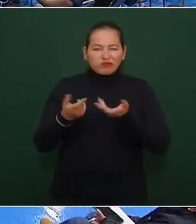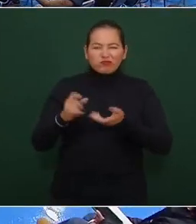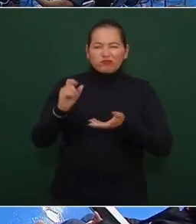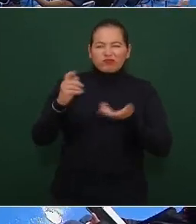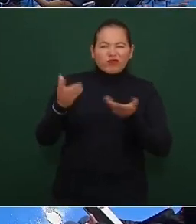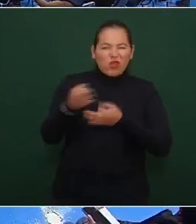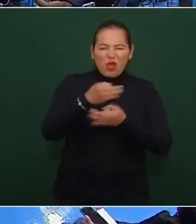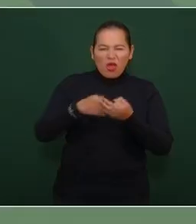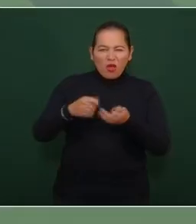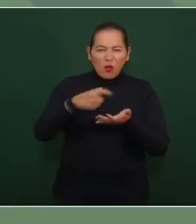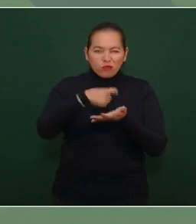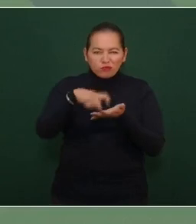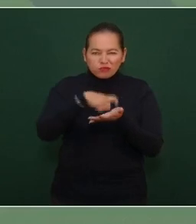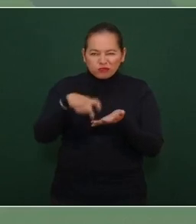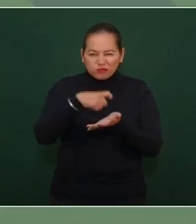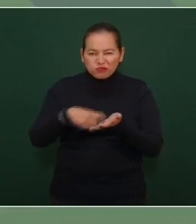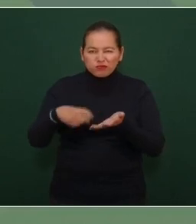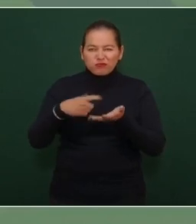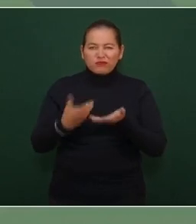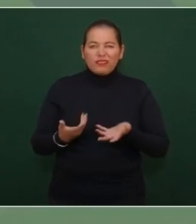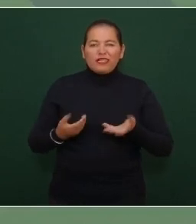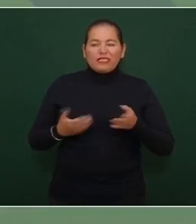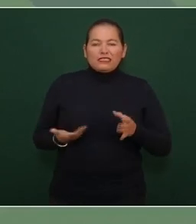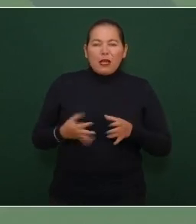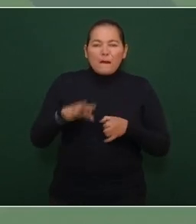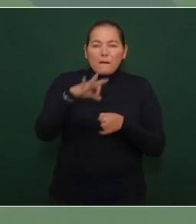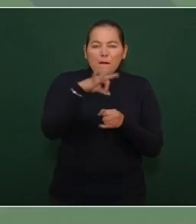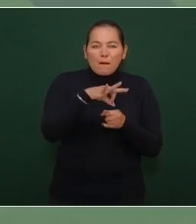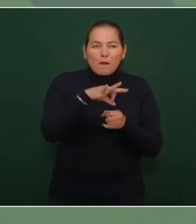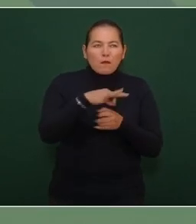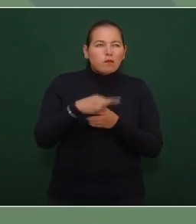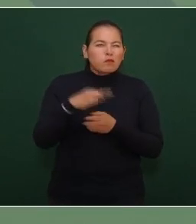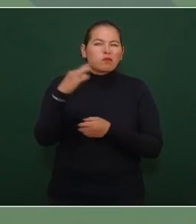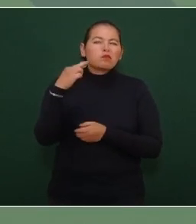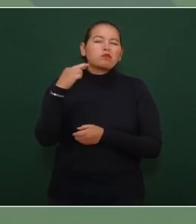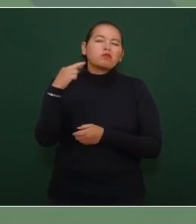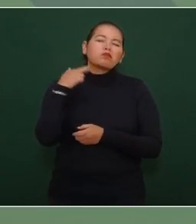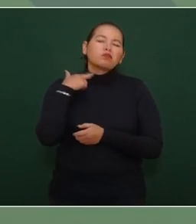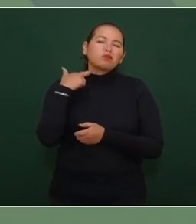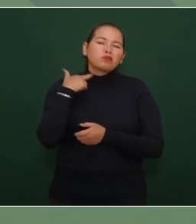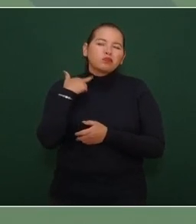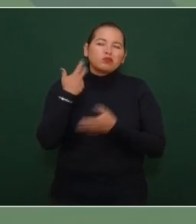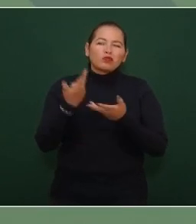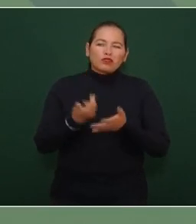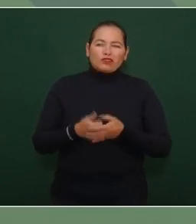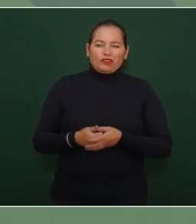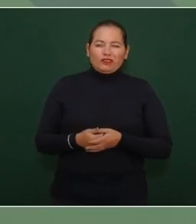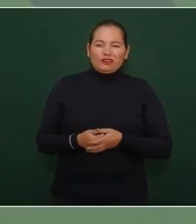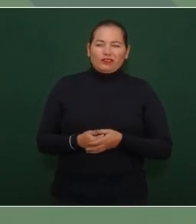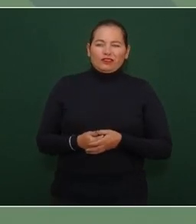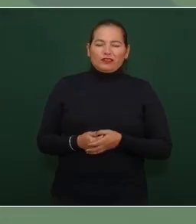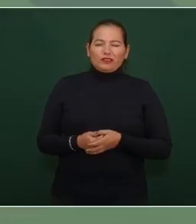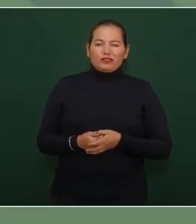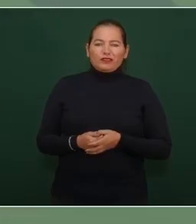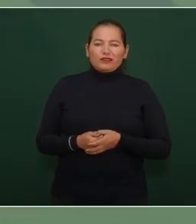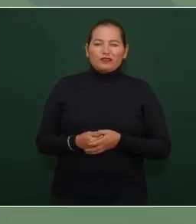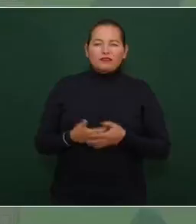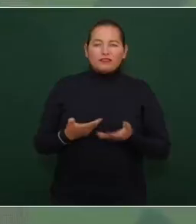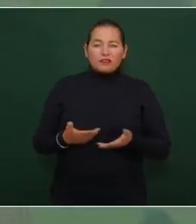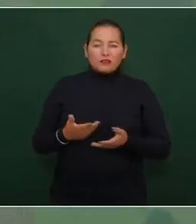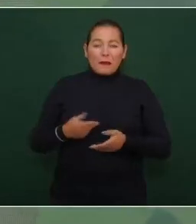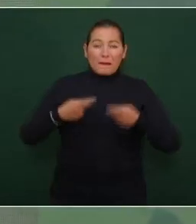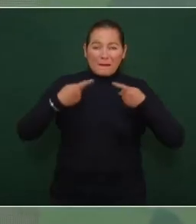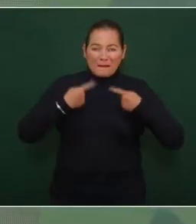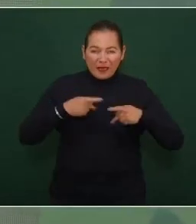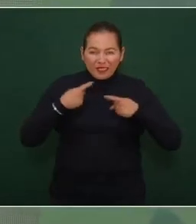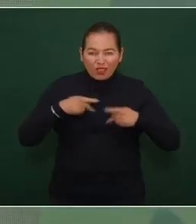estas llamadas granjas de bots no son personas de carne